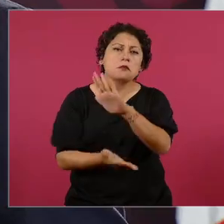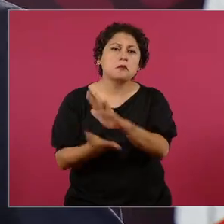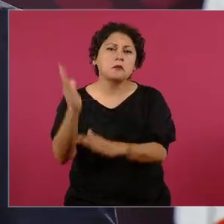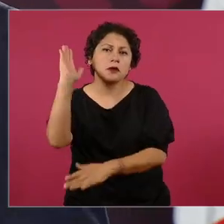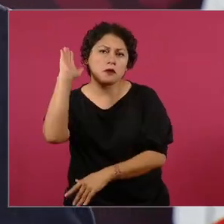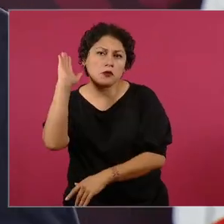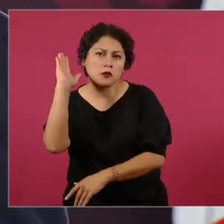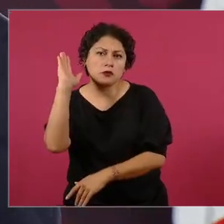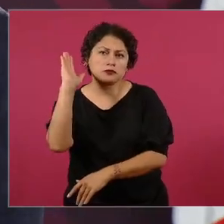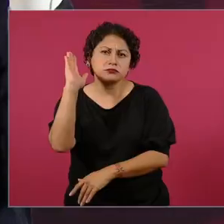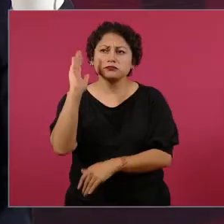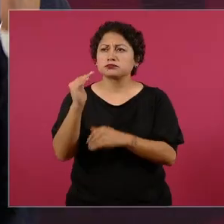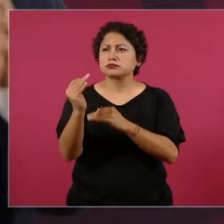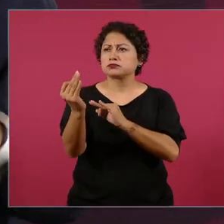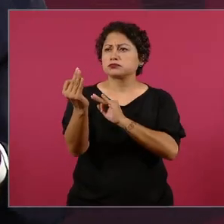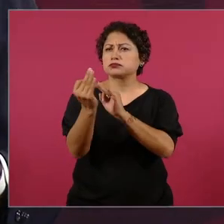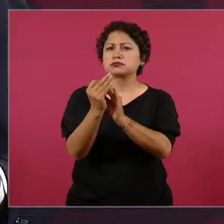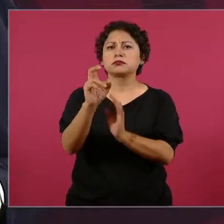faltan 30 días